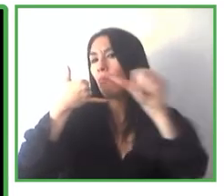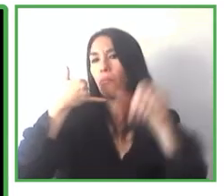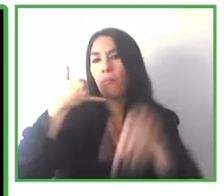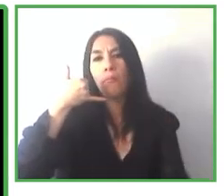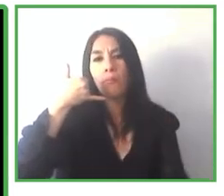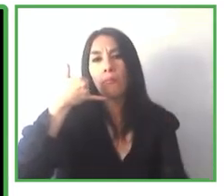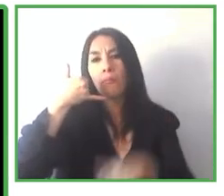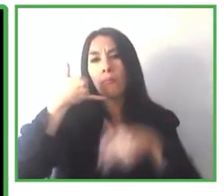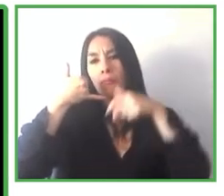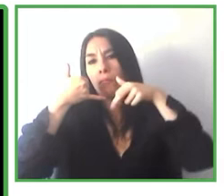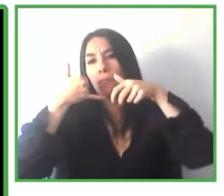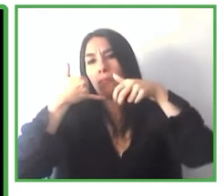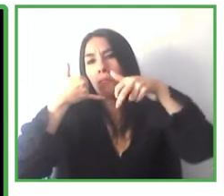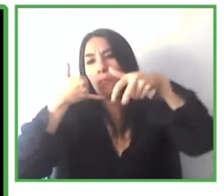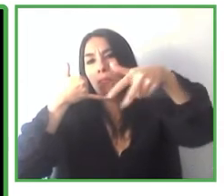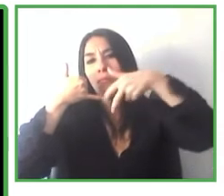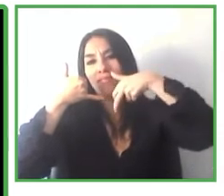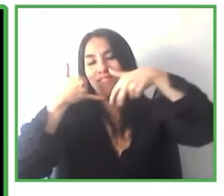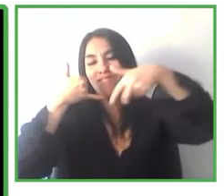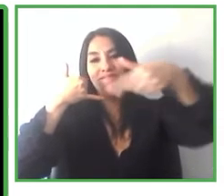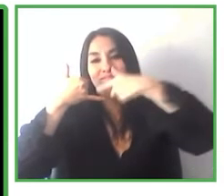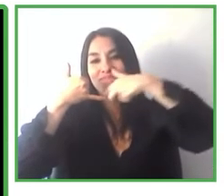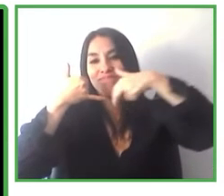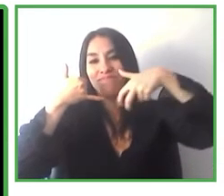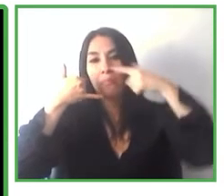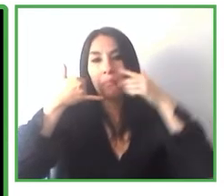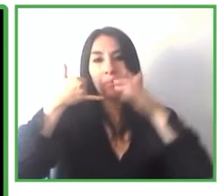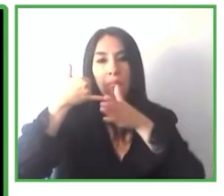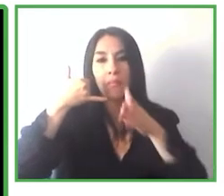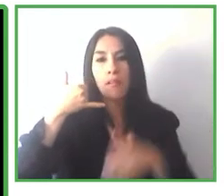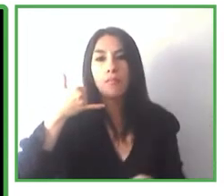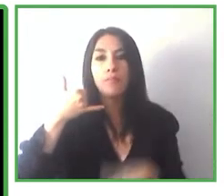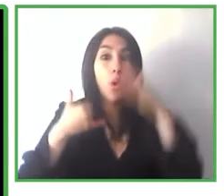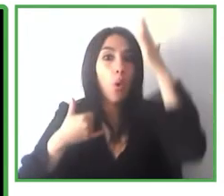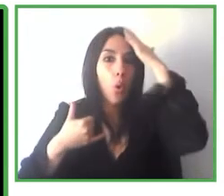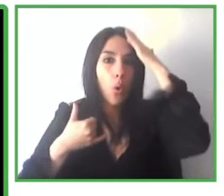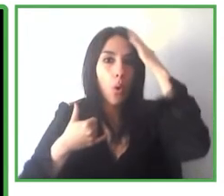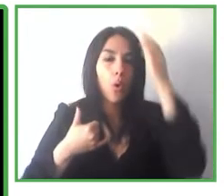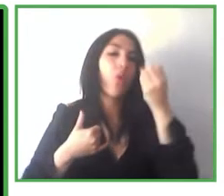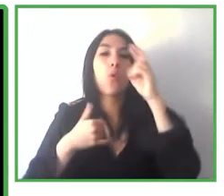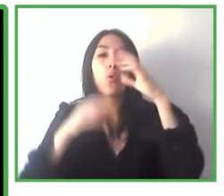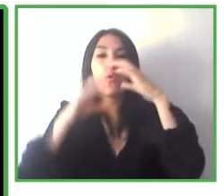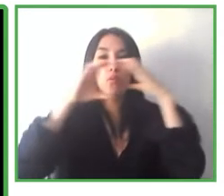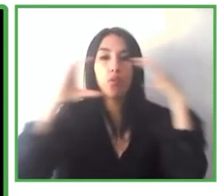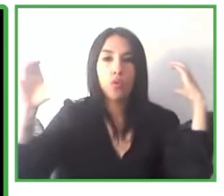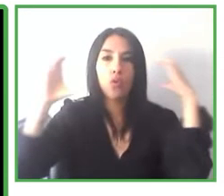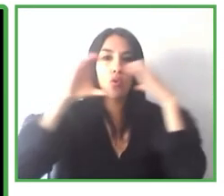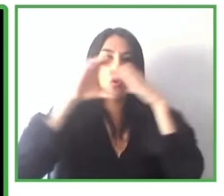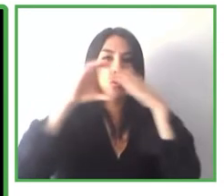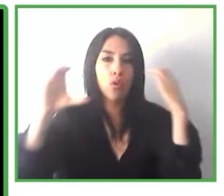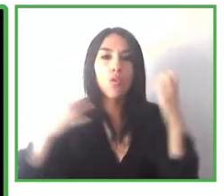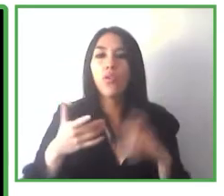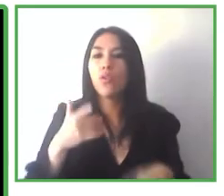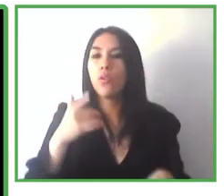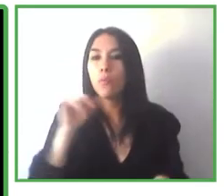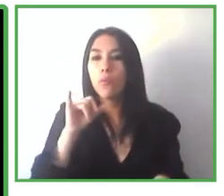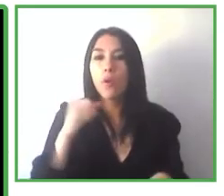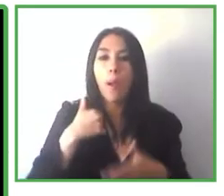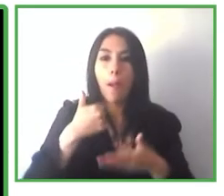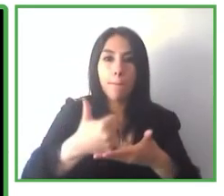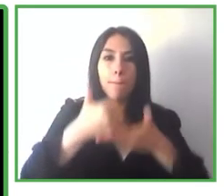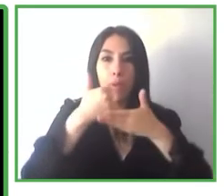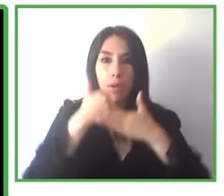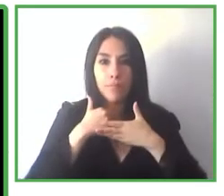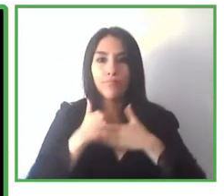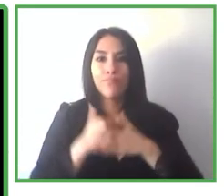introduciendo Navilens en los propios elementos ayudamos a las personas con discapacidad visual puedan identificar dónde está la puerta del tranvía